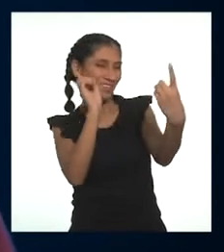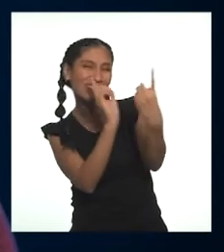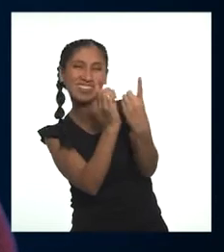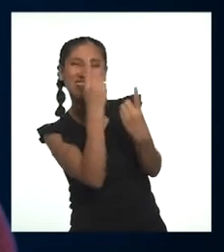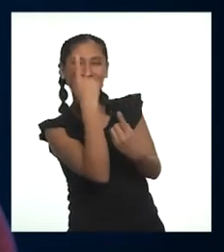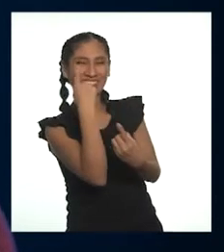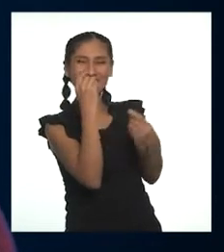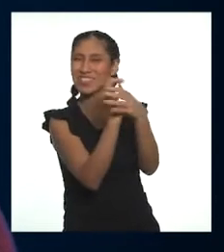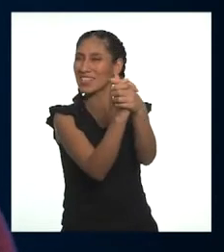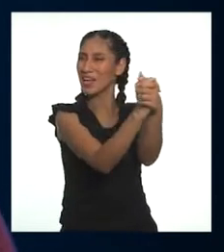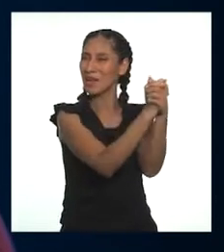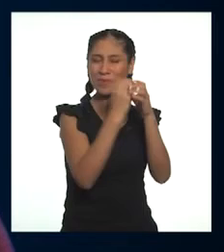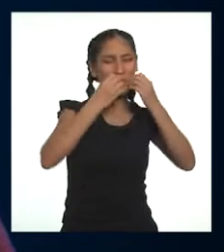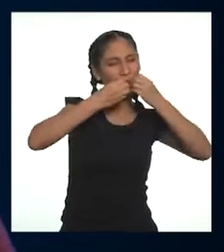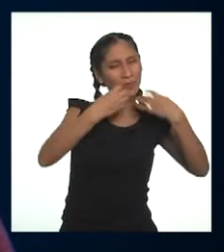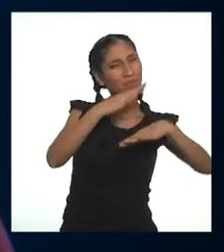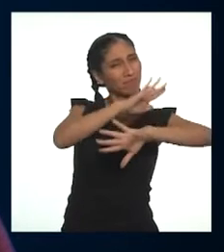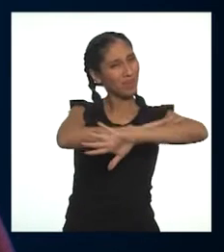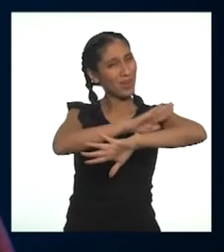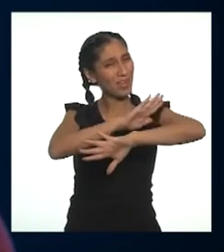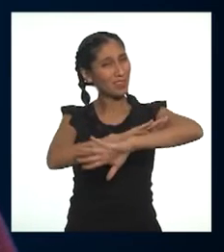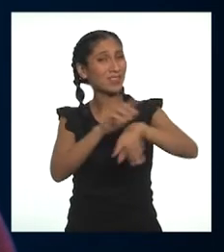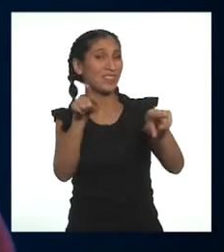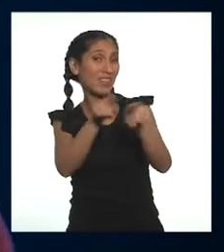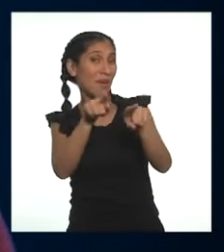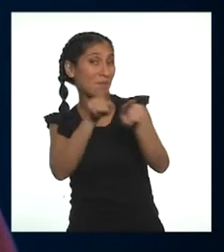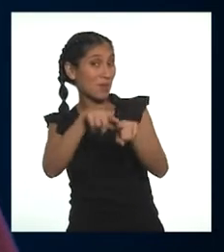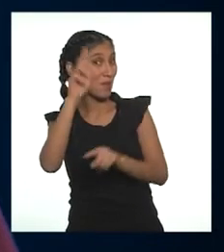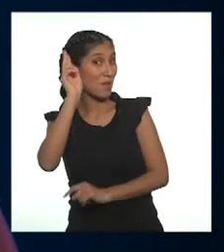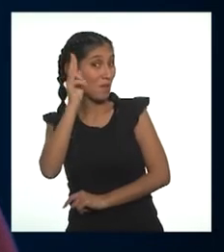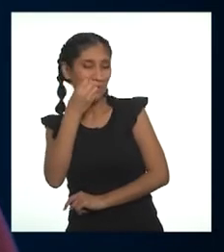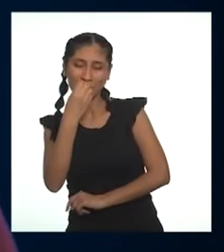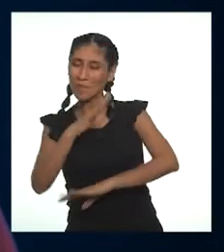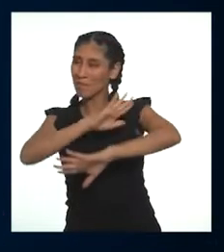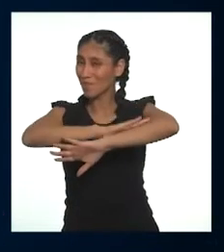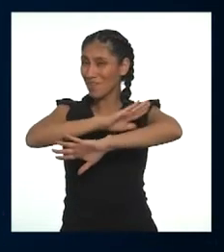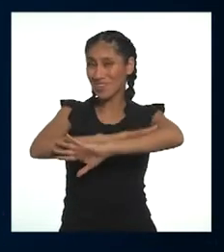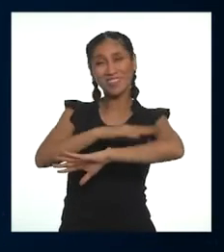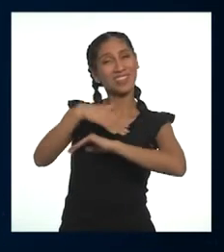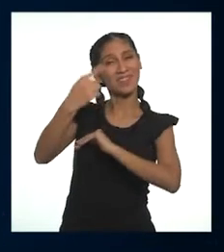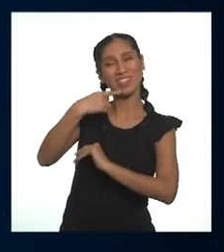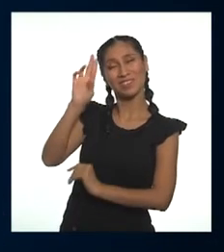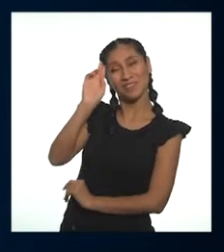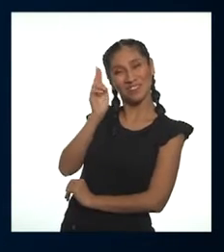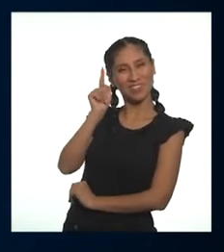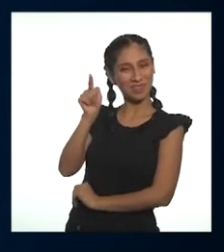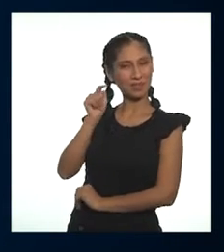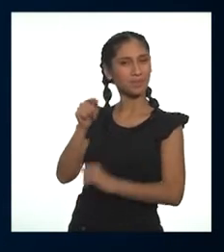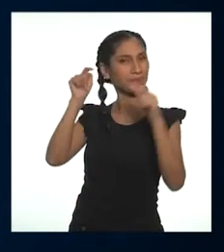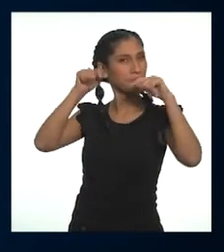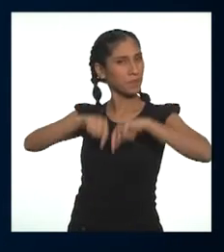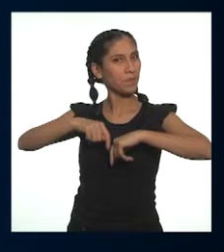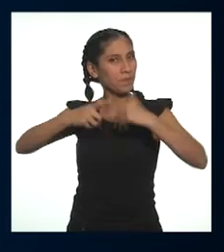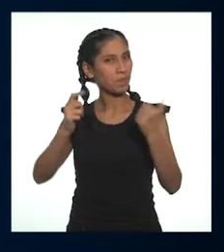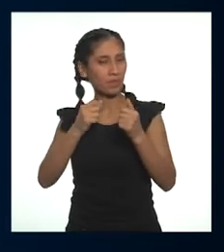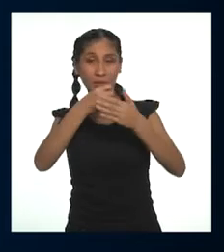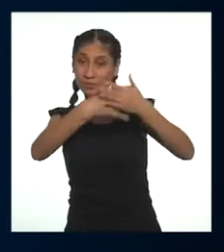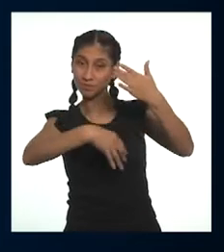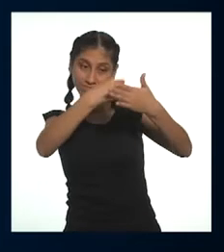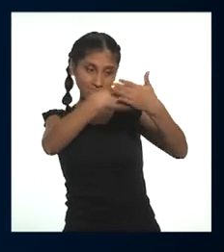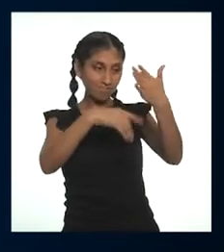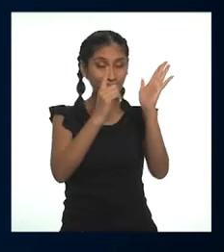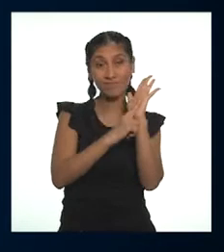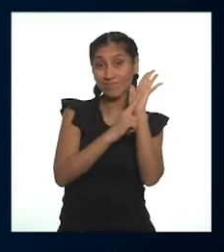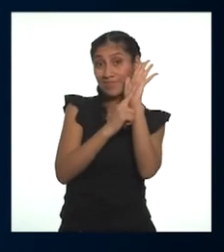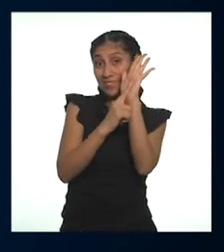maestra o maestro, a quien solemos llamarle cariñosamente, profe. En esta oportunidad, compartiré con ustedes